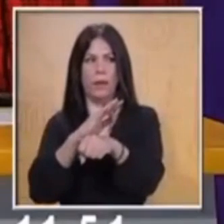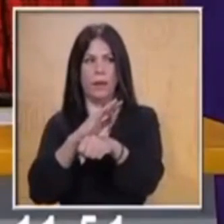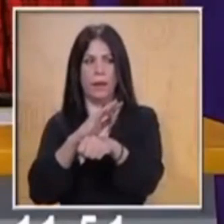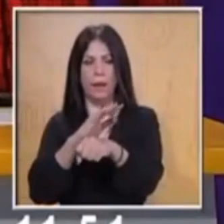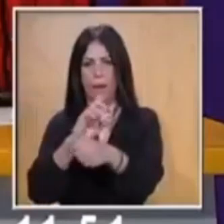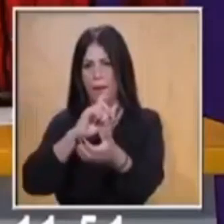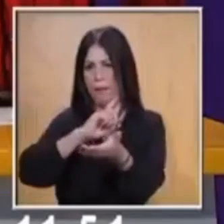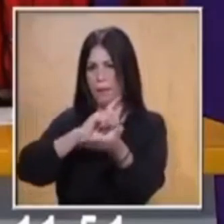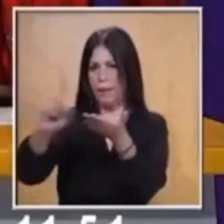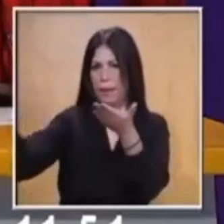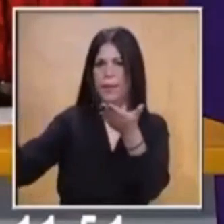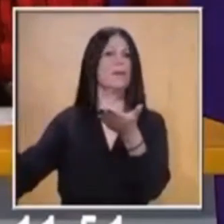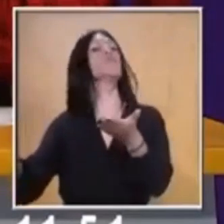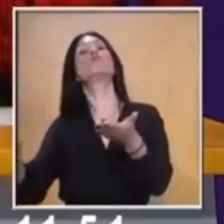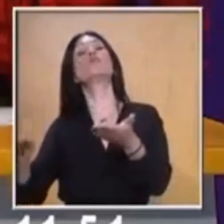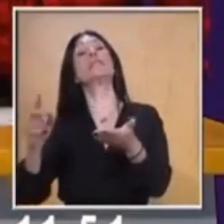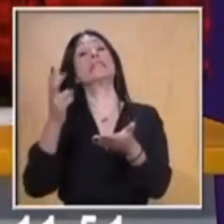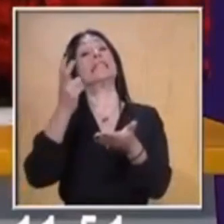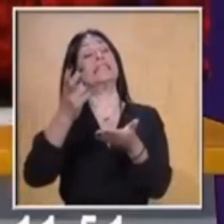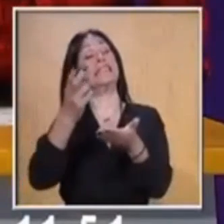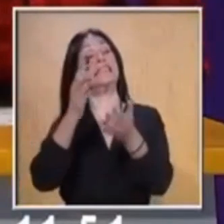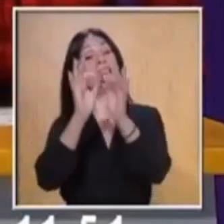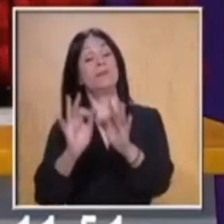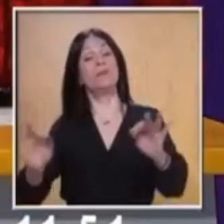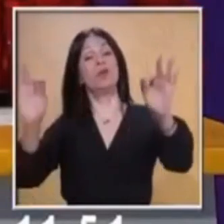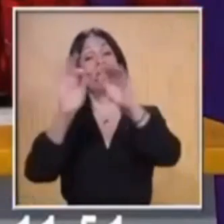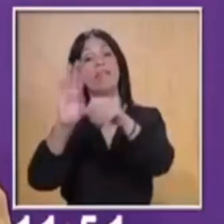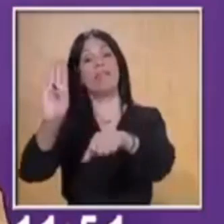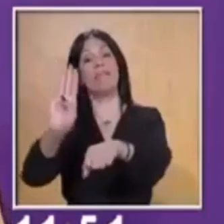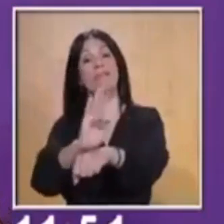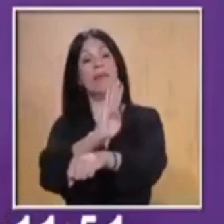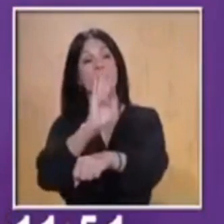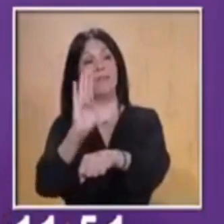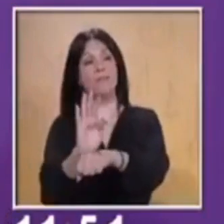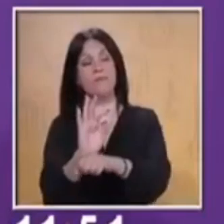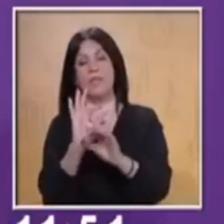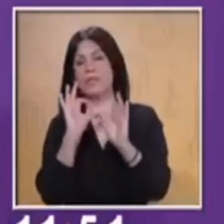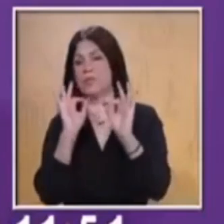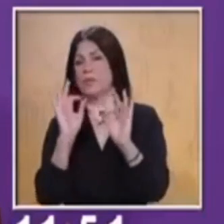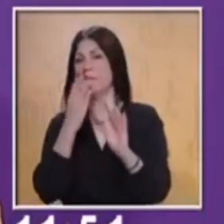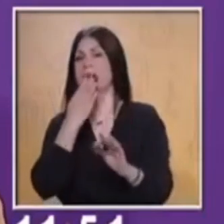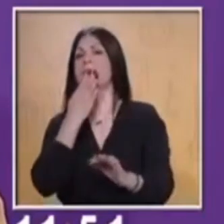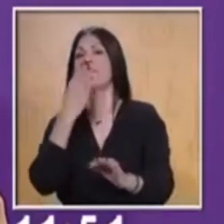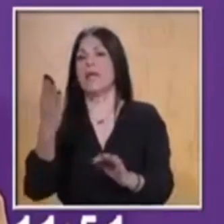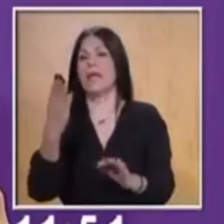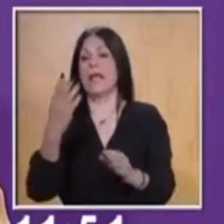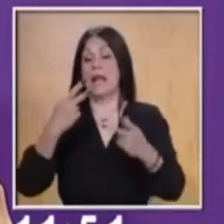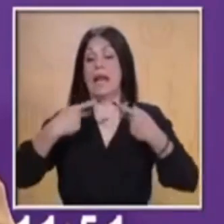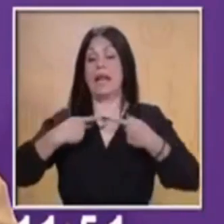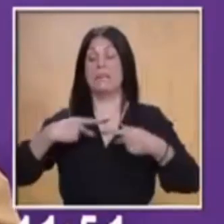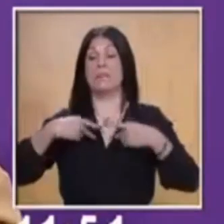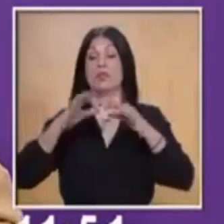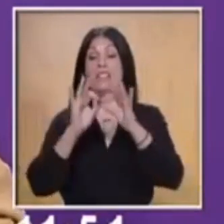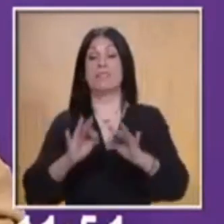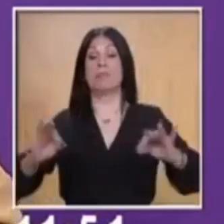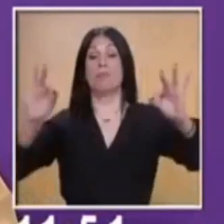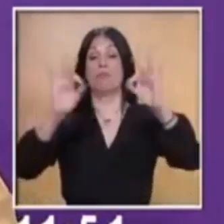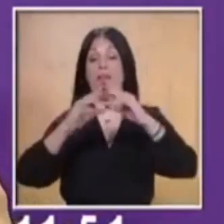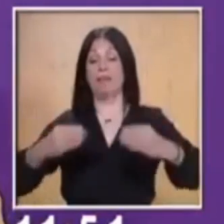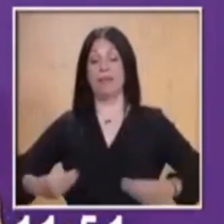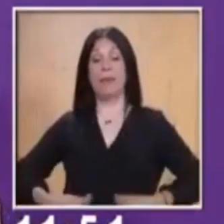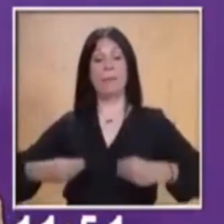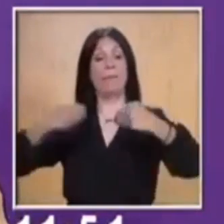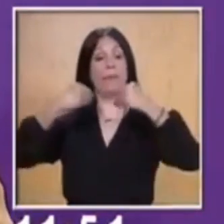convivencia en democracia, las personas siempre hemos vivido en sociedad ahora y